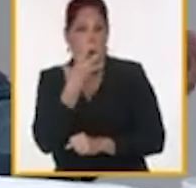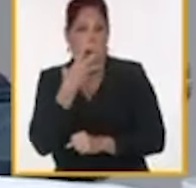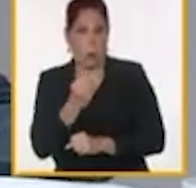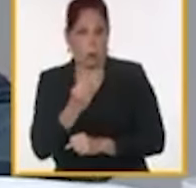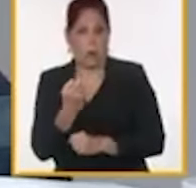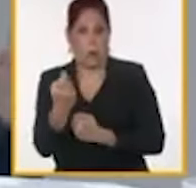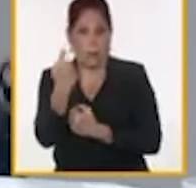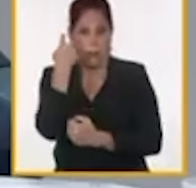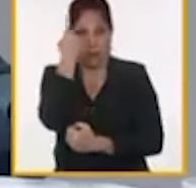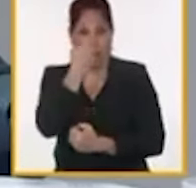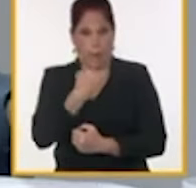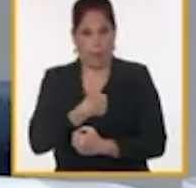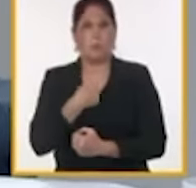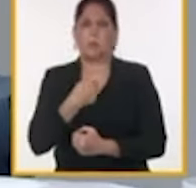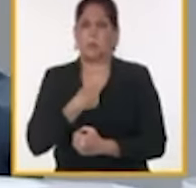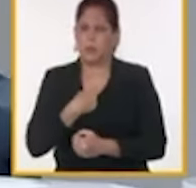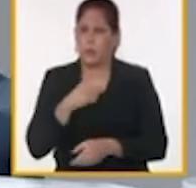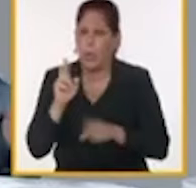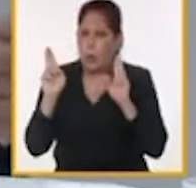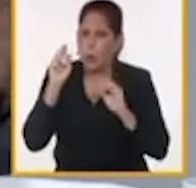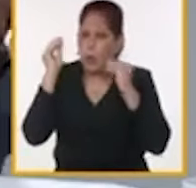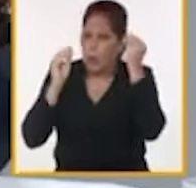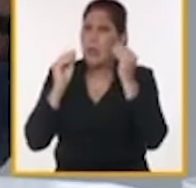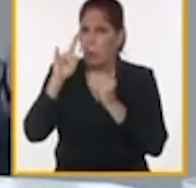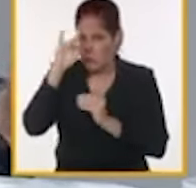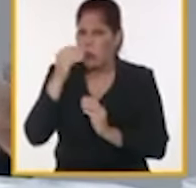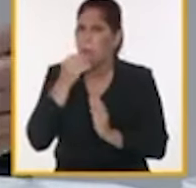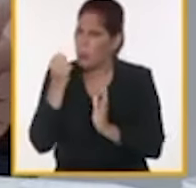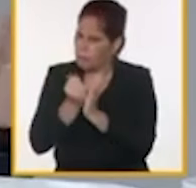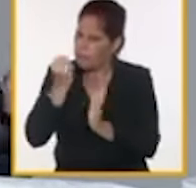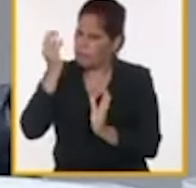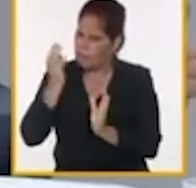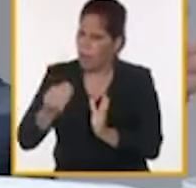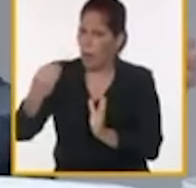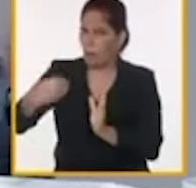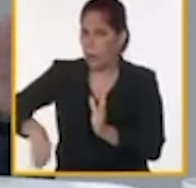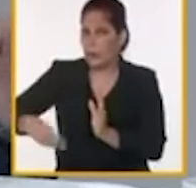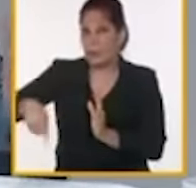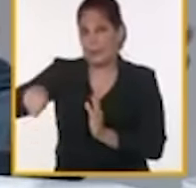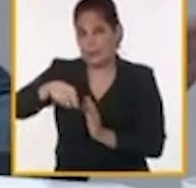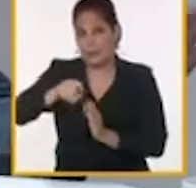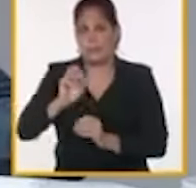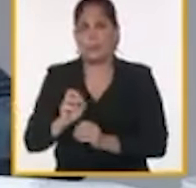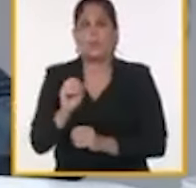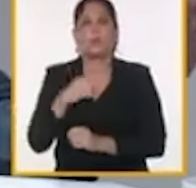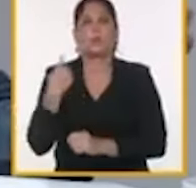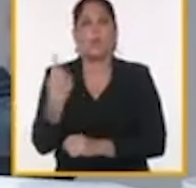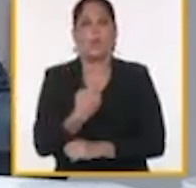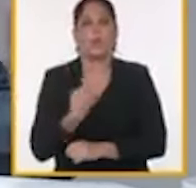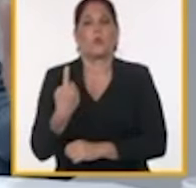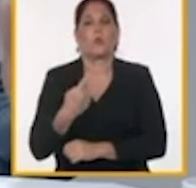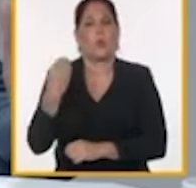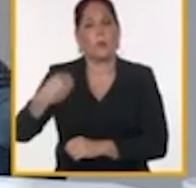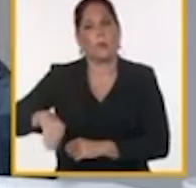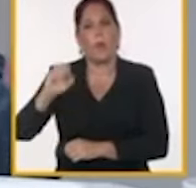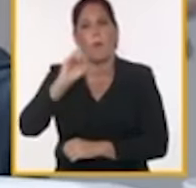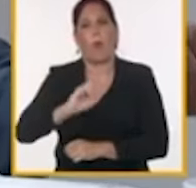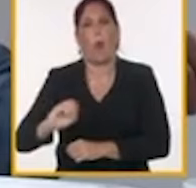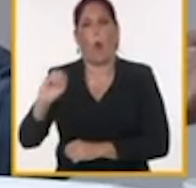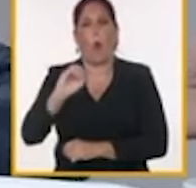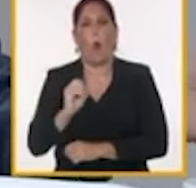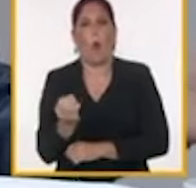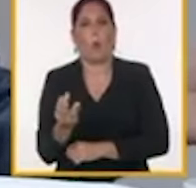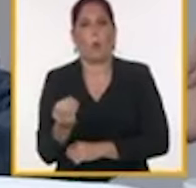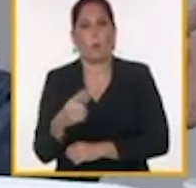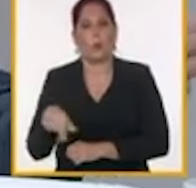actualización que finalmente se aprobó. Aunque trae como objetivo, como bien tú sabes, aprovechar las oportunidades, todas las oportunidades posibles que hay para